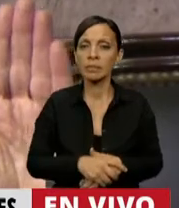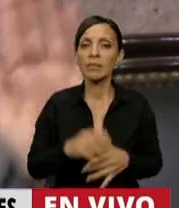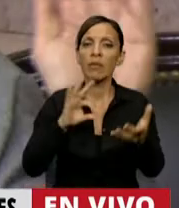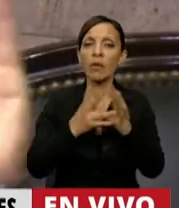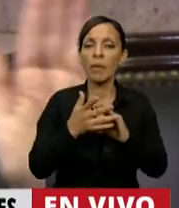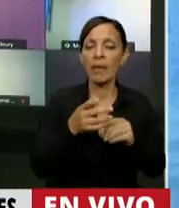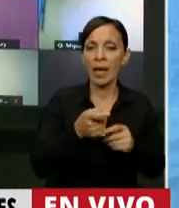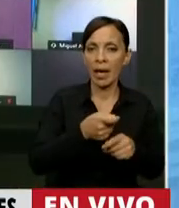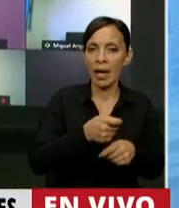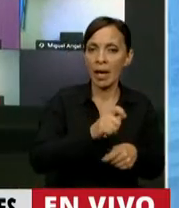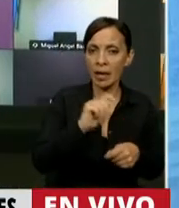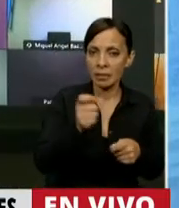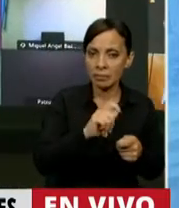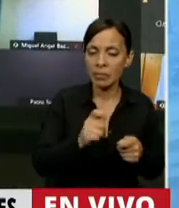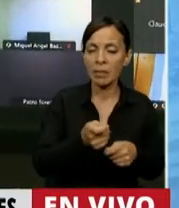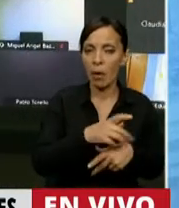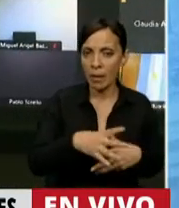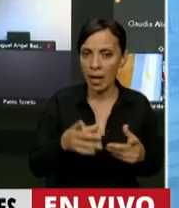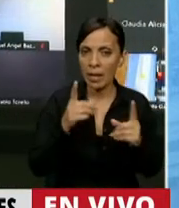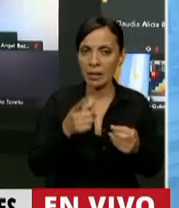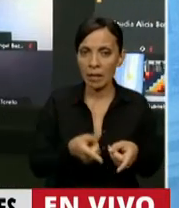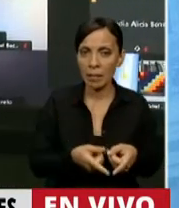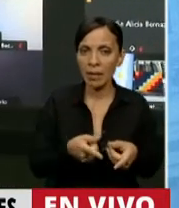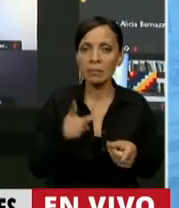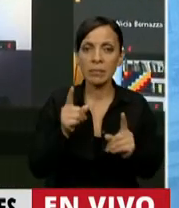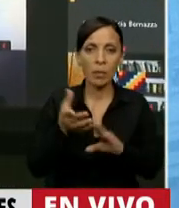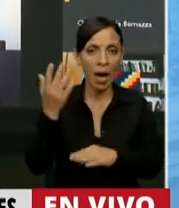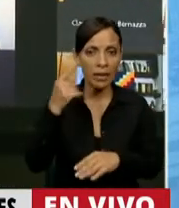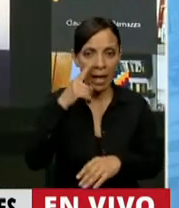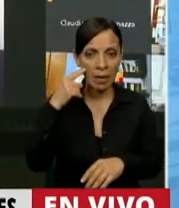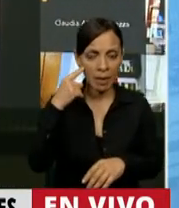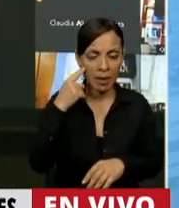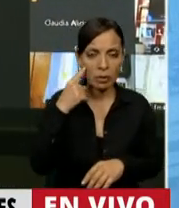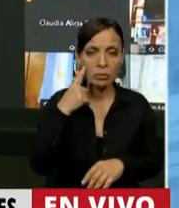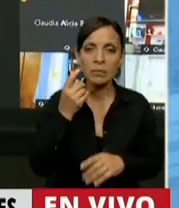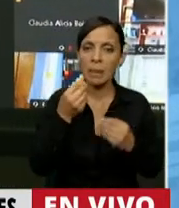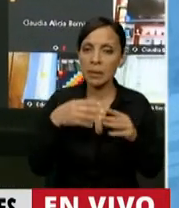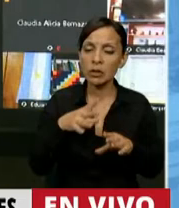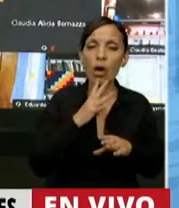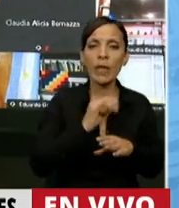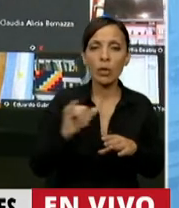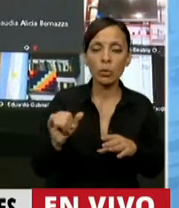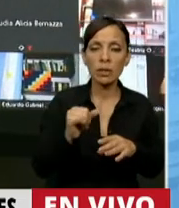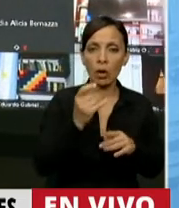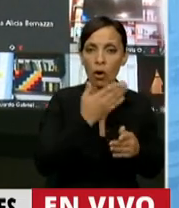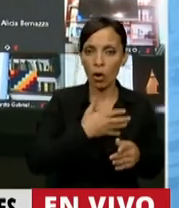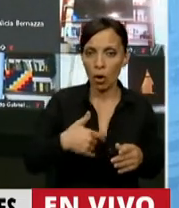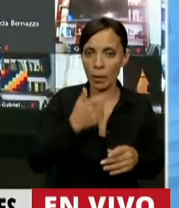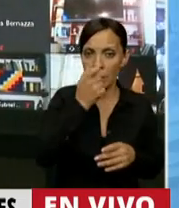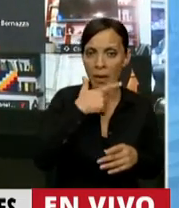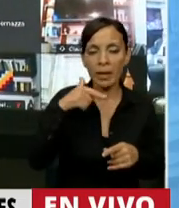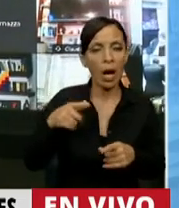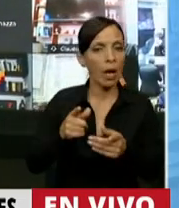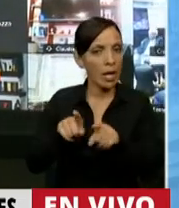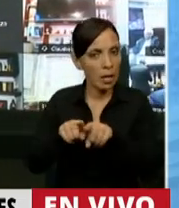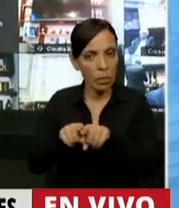mecanismos de primer orden también bajo el gobierno de Alberto Fernández. Lo denunciamos bajo el gobierno de Macri, ahora lo tenemos que denunciar bajo el gobierno de